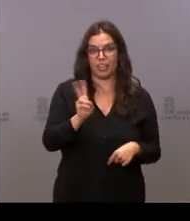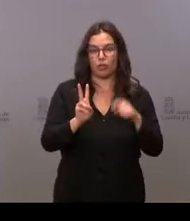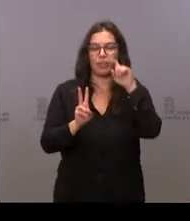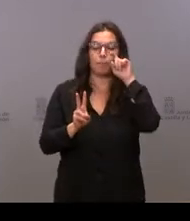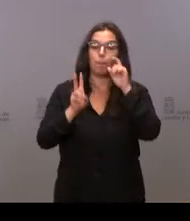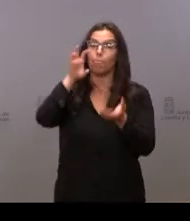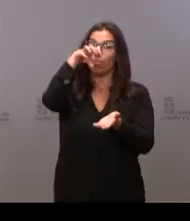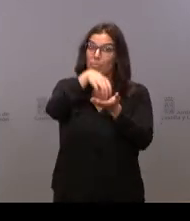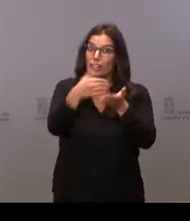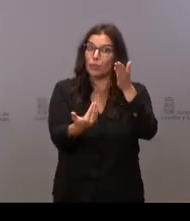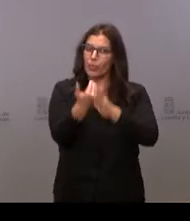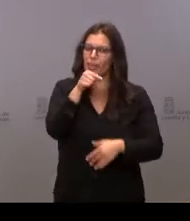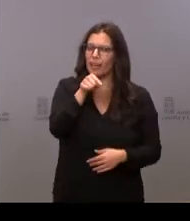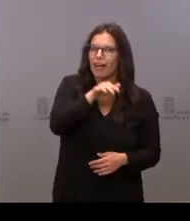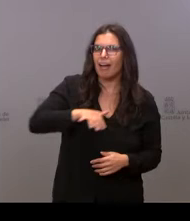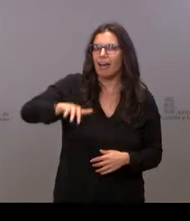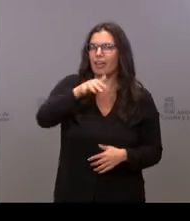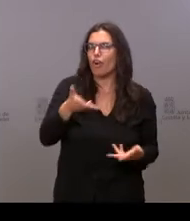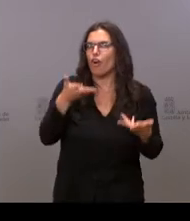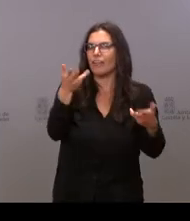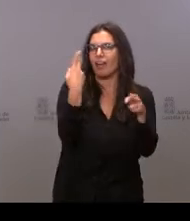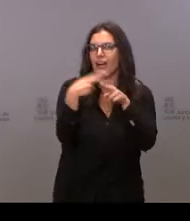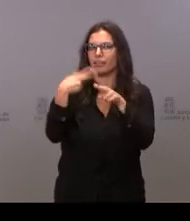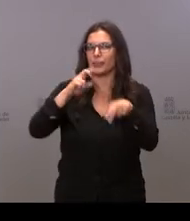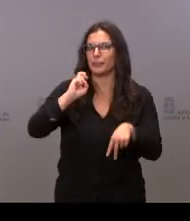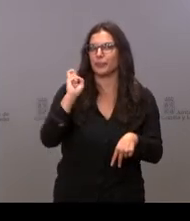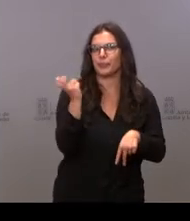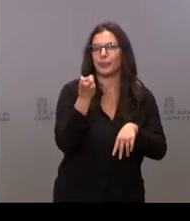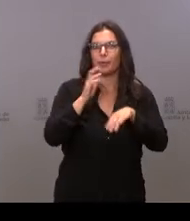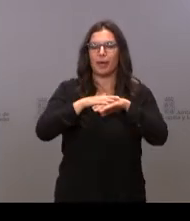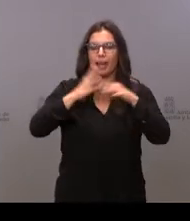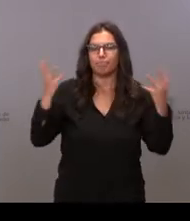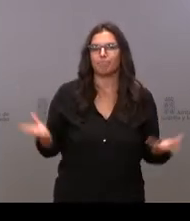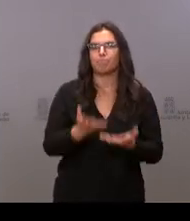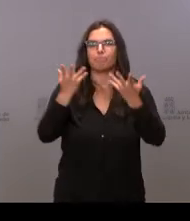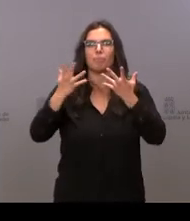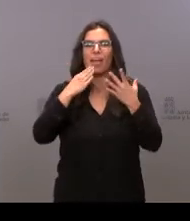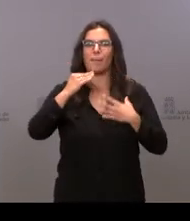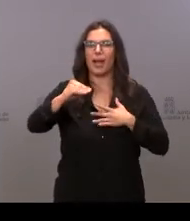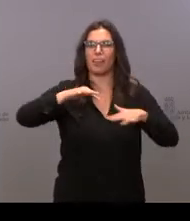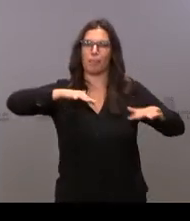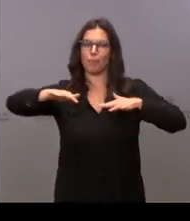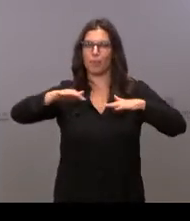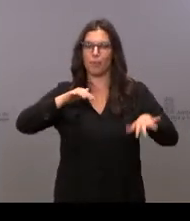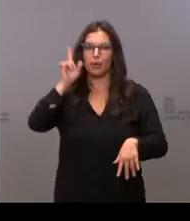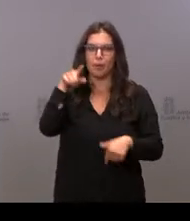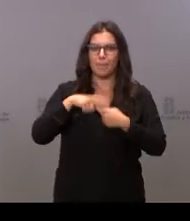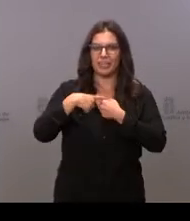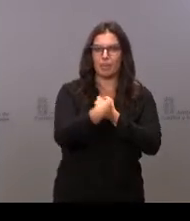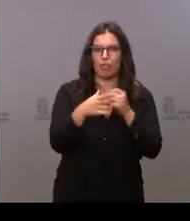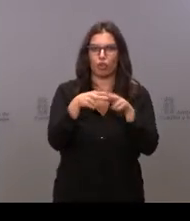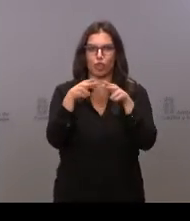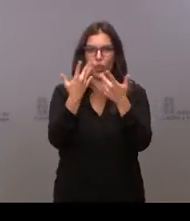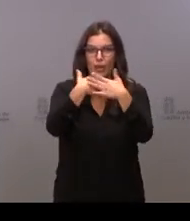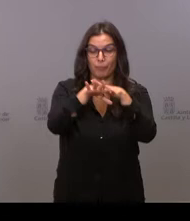espacios en los que se ofrecen actividades para la promoción del envejecimiento activo y la participación social.